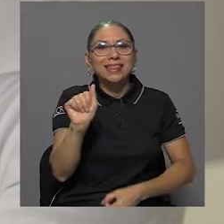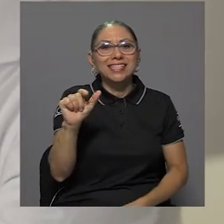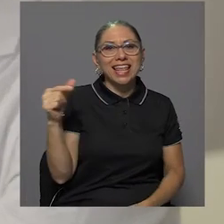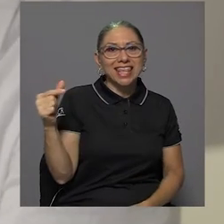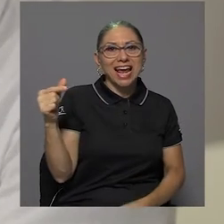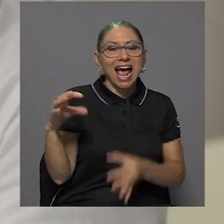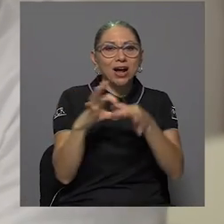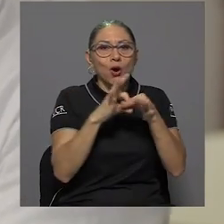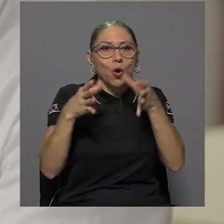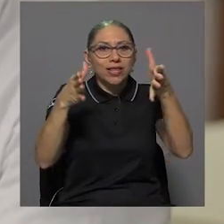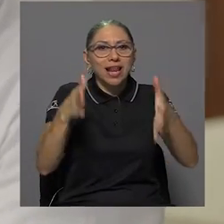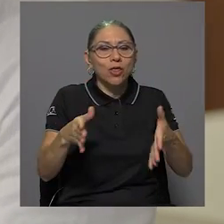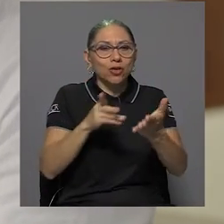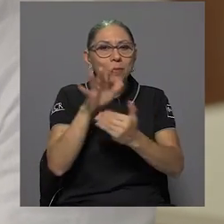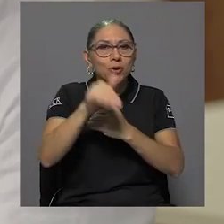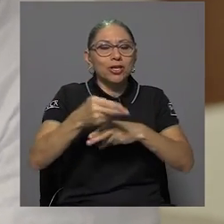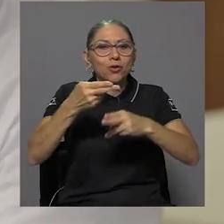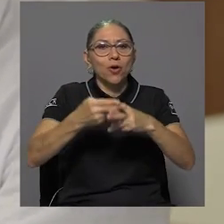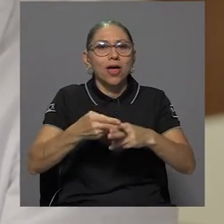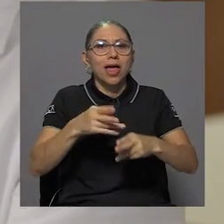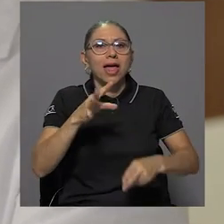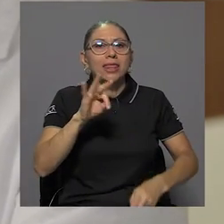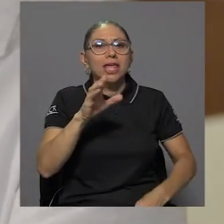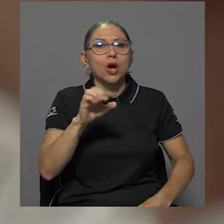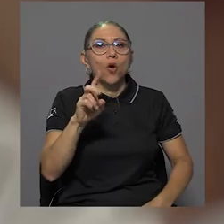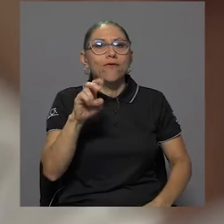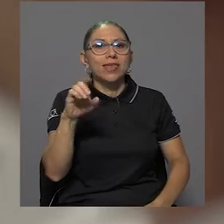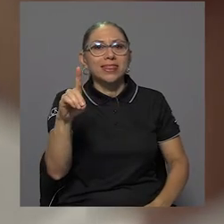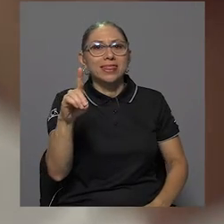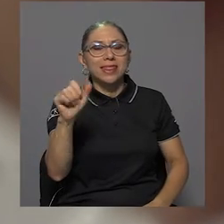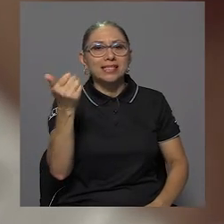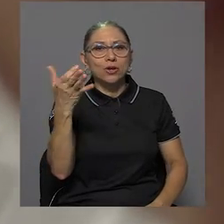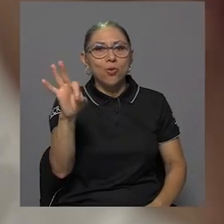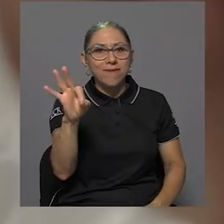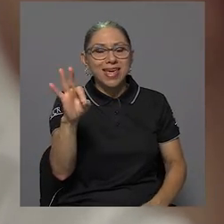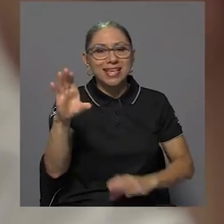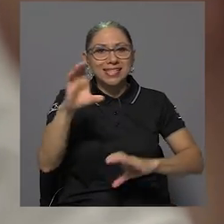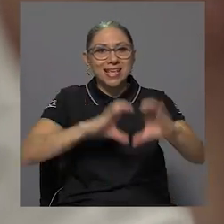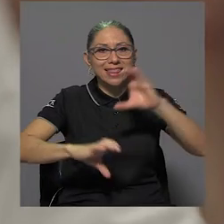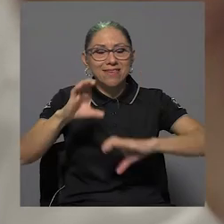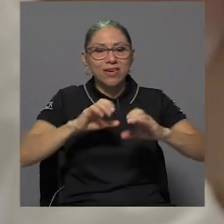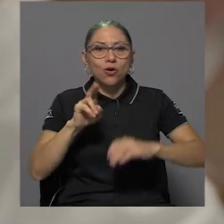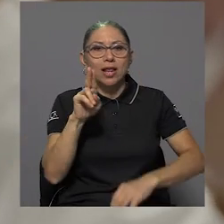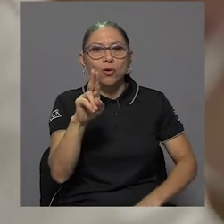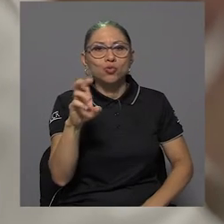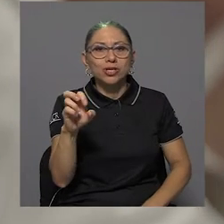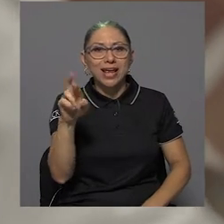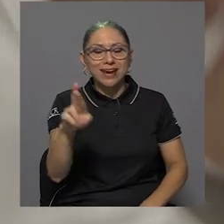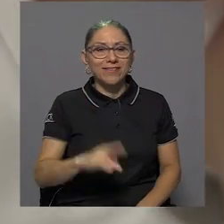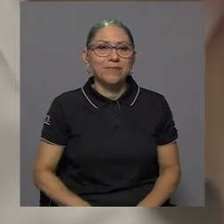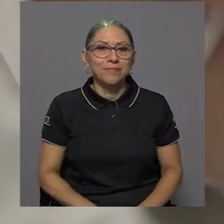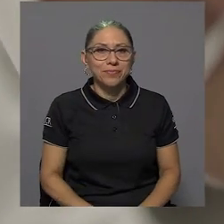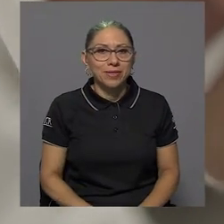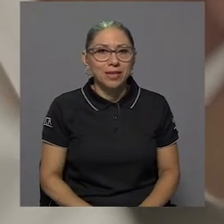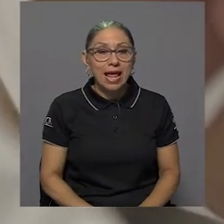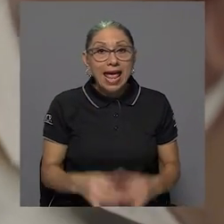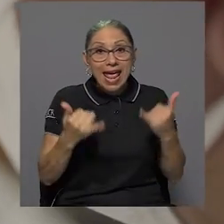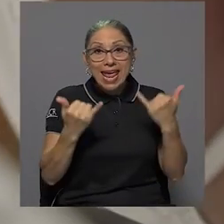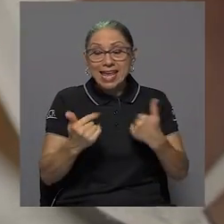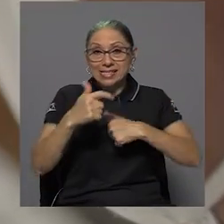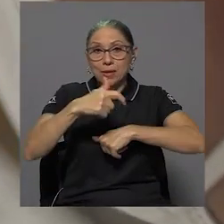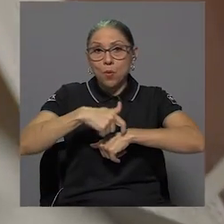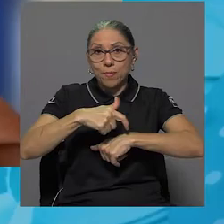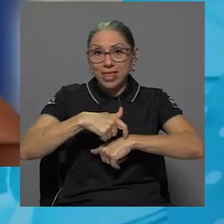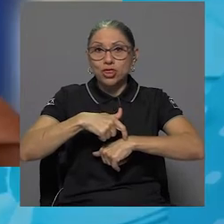Gatica, coordinador del proyecto Ticovid-19 y científico de la UCR. En este momento podríamos